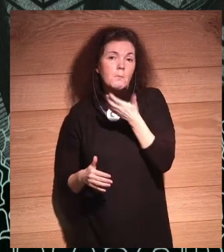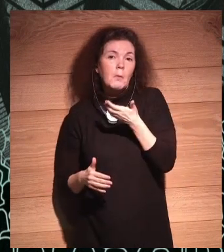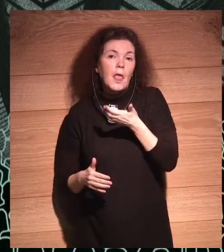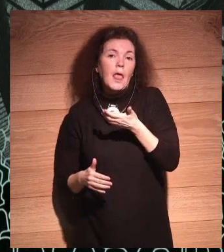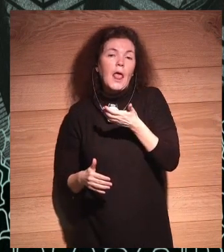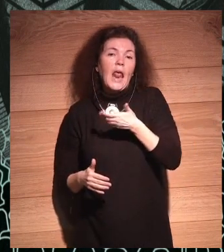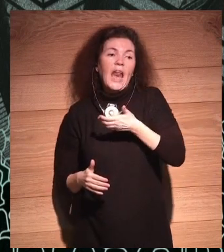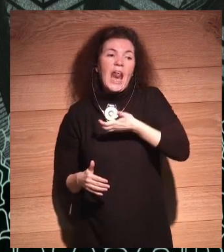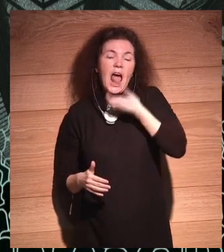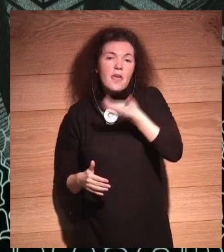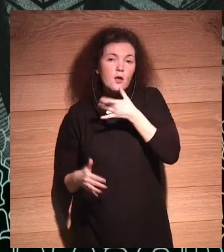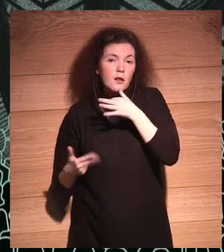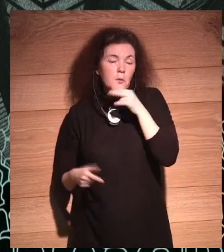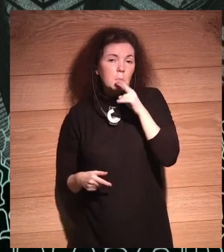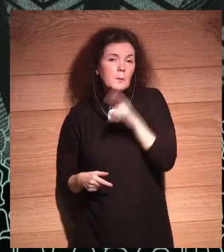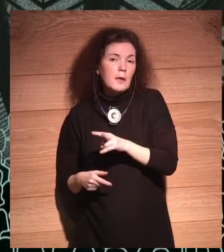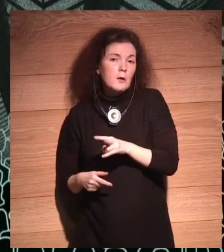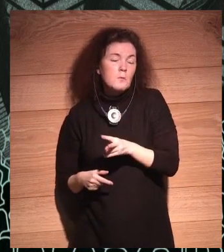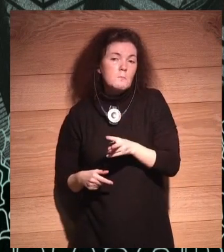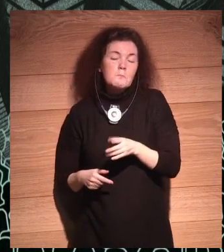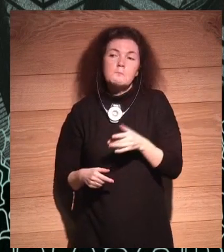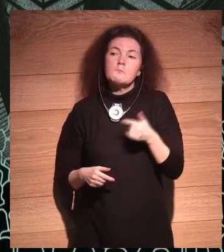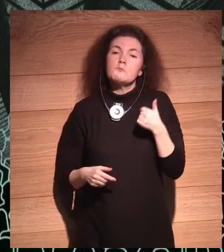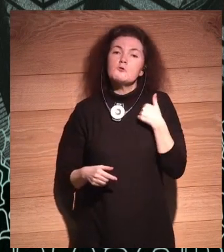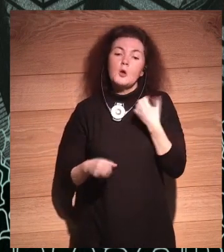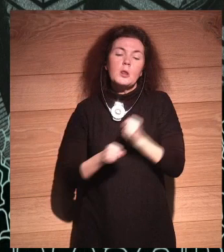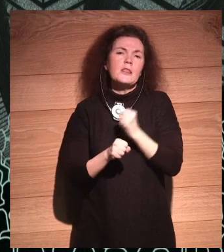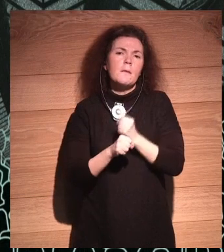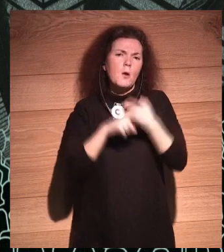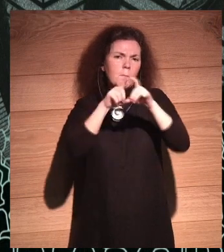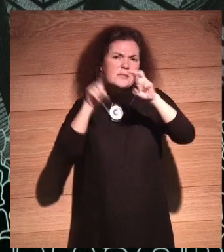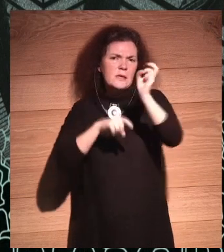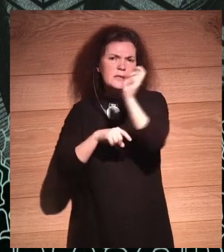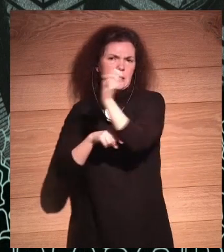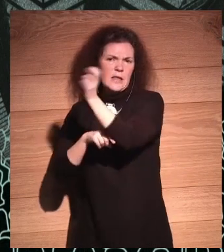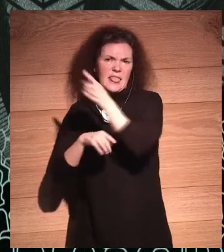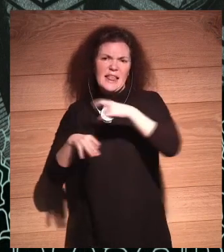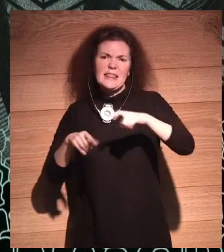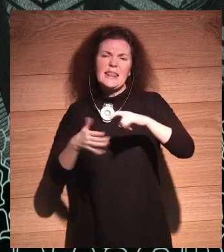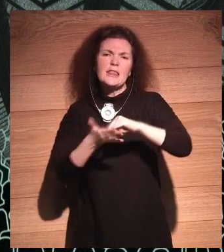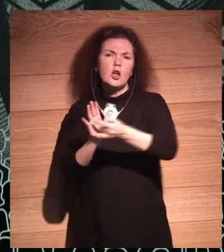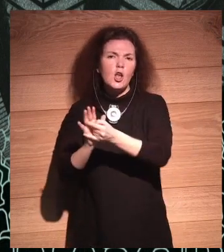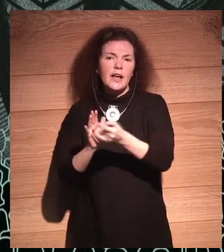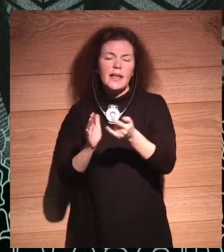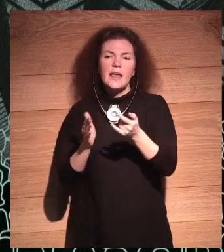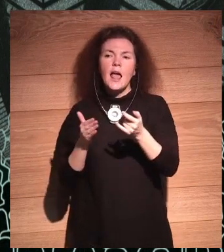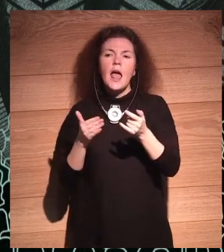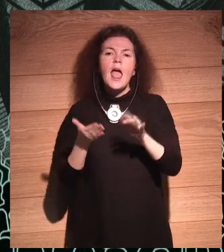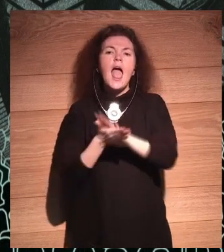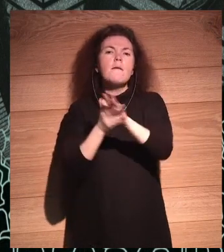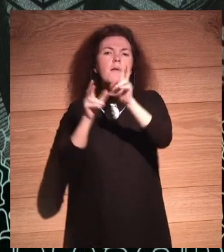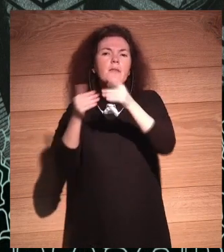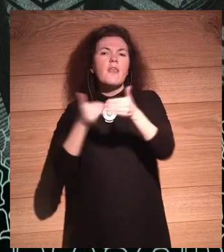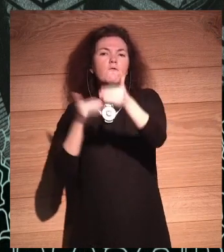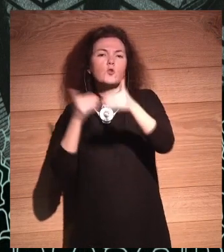yo trabajo con muchas otras compañías de tecnología. ¿Y quién decide las conversaciones del futuro?